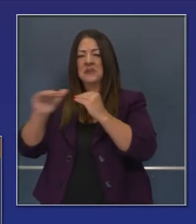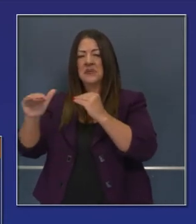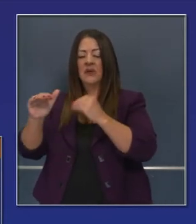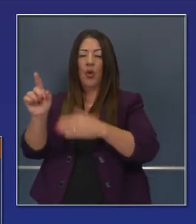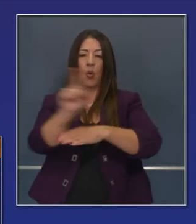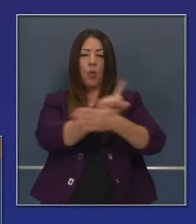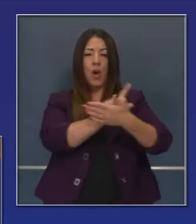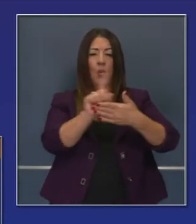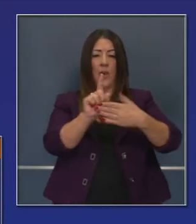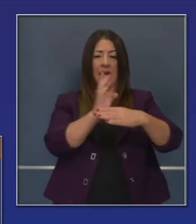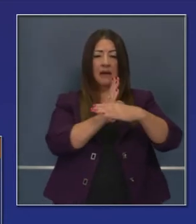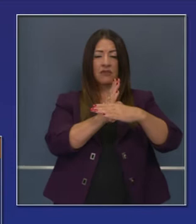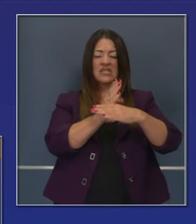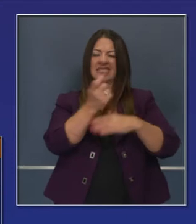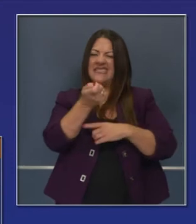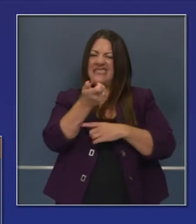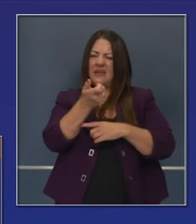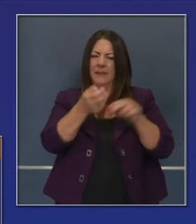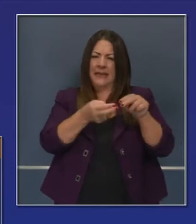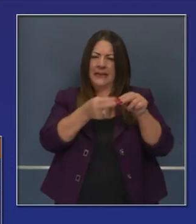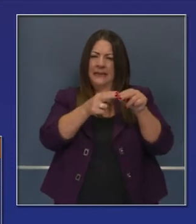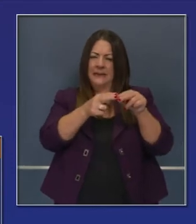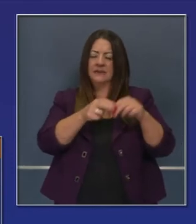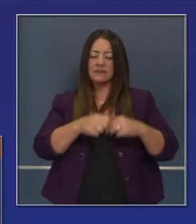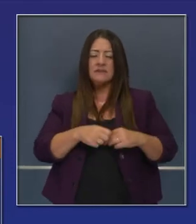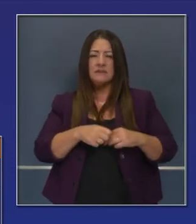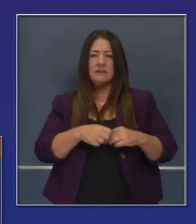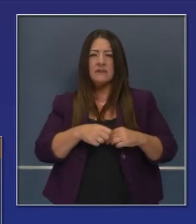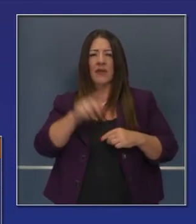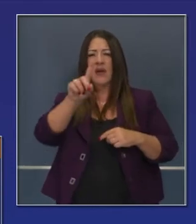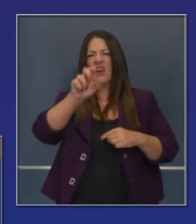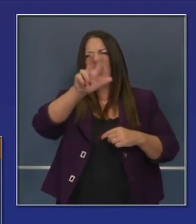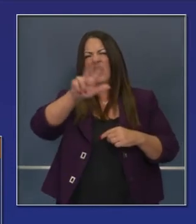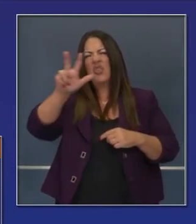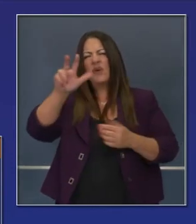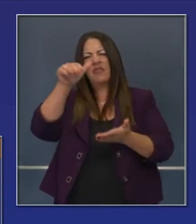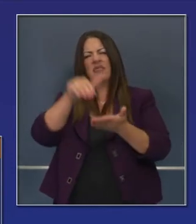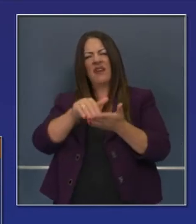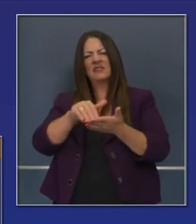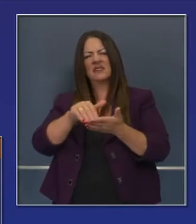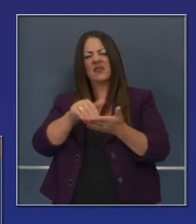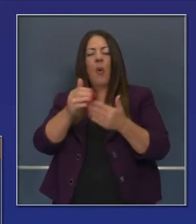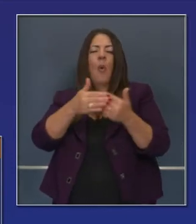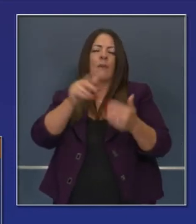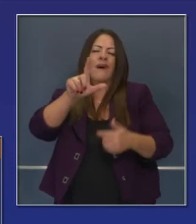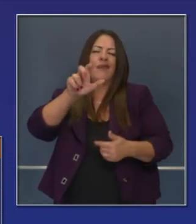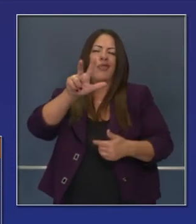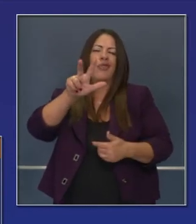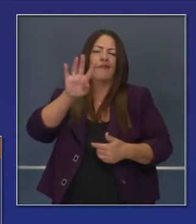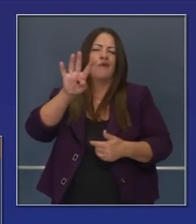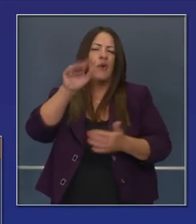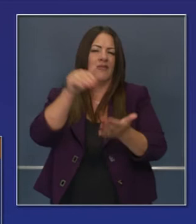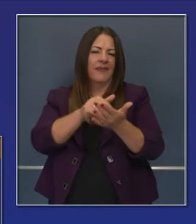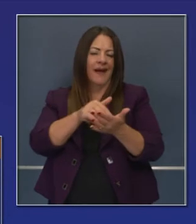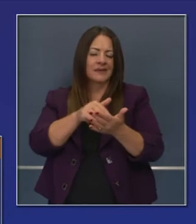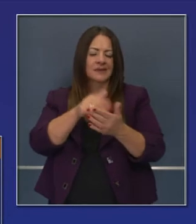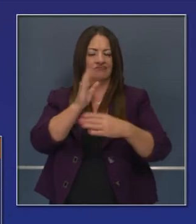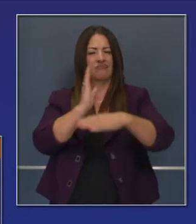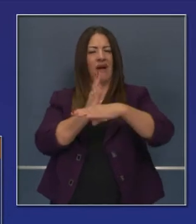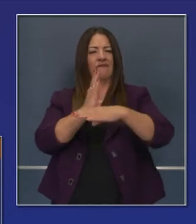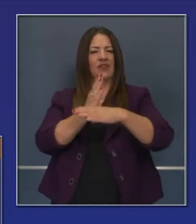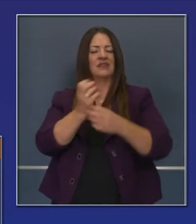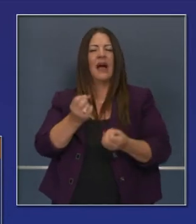un poco más de estabilidad. 7 días vemos un aumento modesto. 133.000, casi 134.000